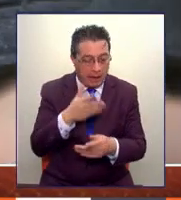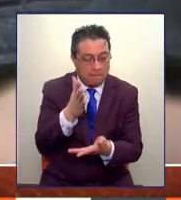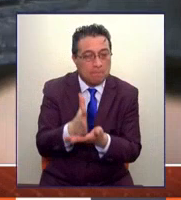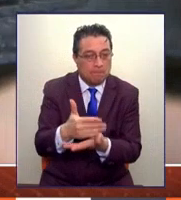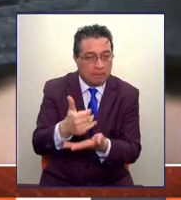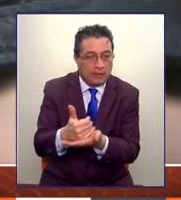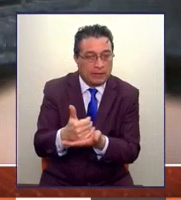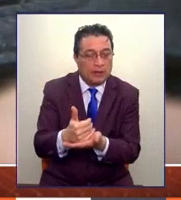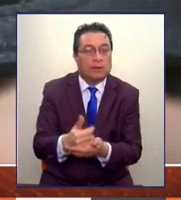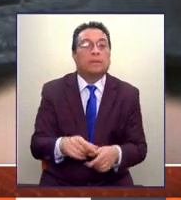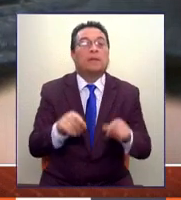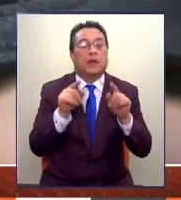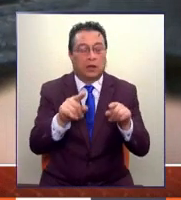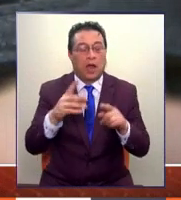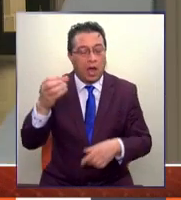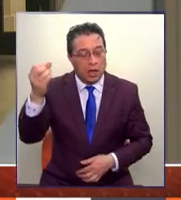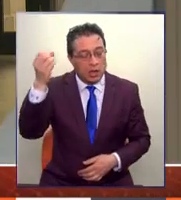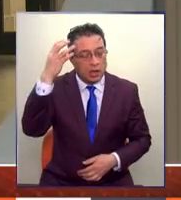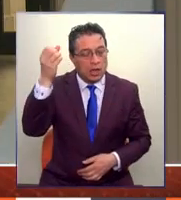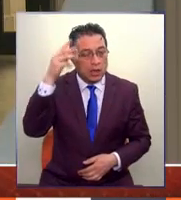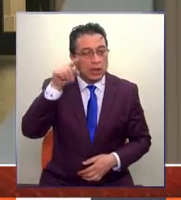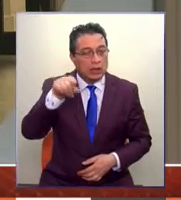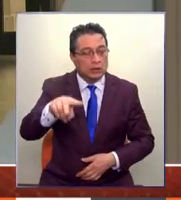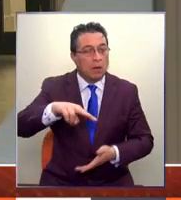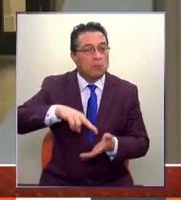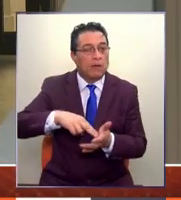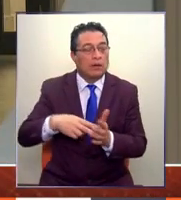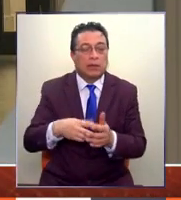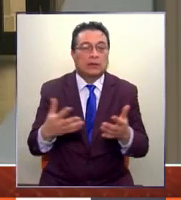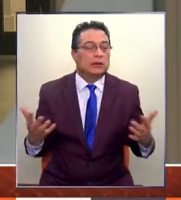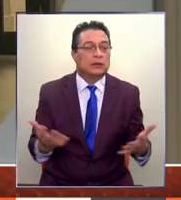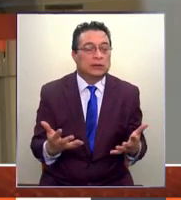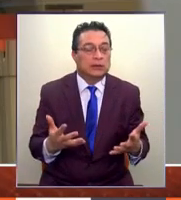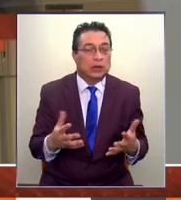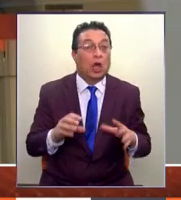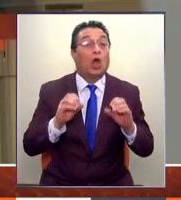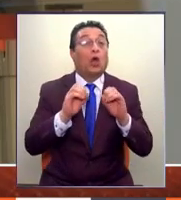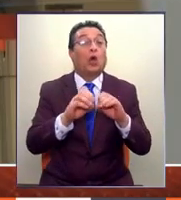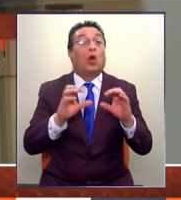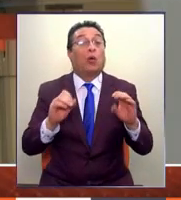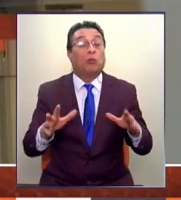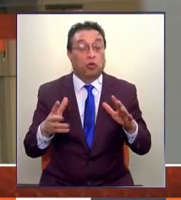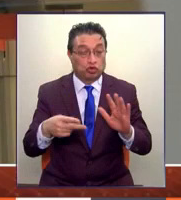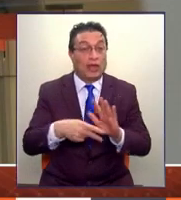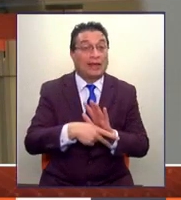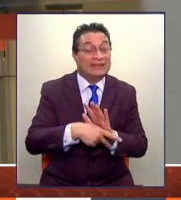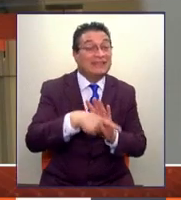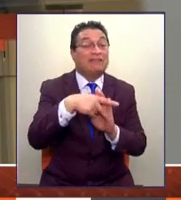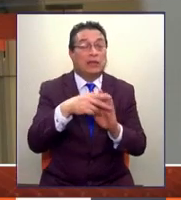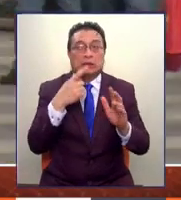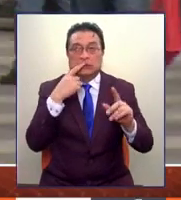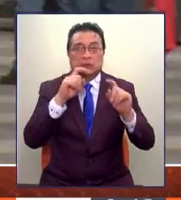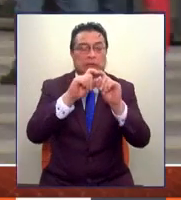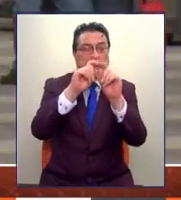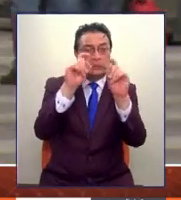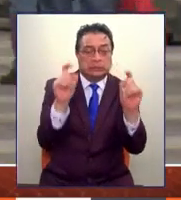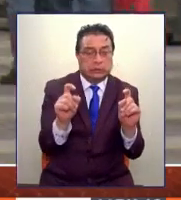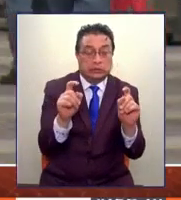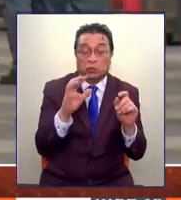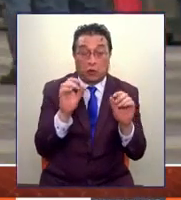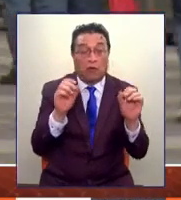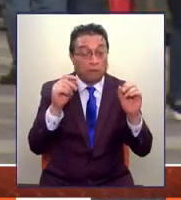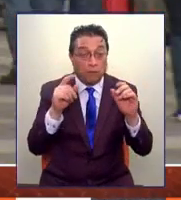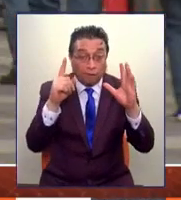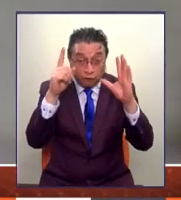de que si algo hemos aprendido de esta crisis son los enormes niveles de incertidumbre que encierra y que esto no es nunca una foto, es una